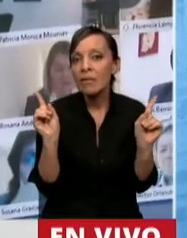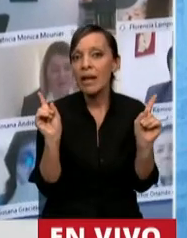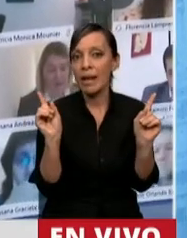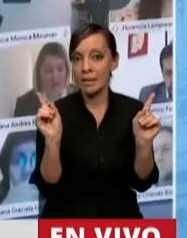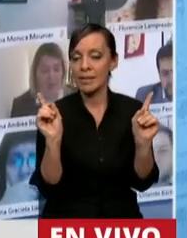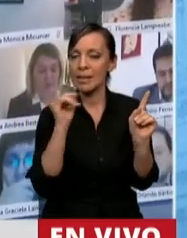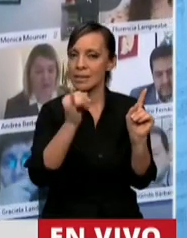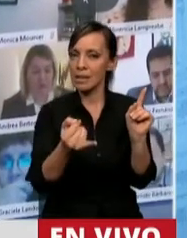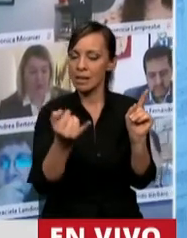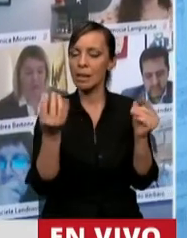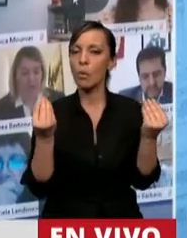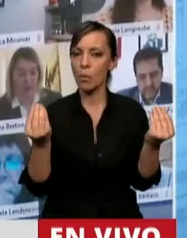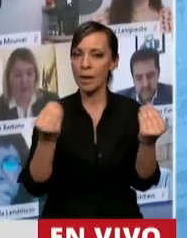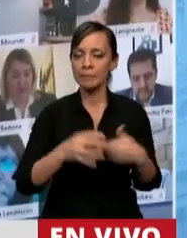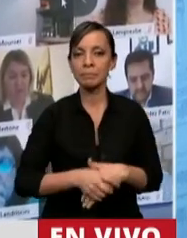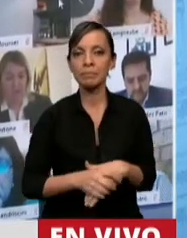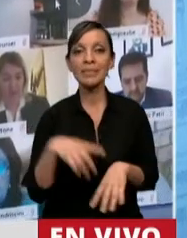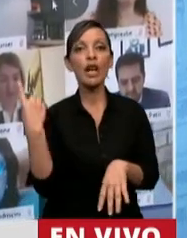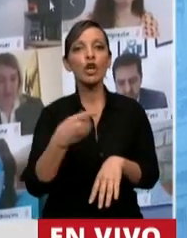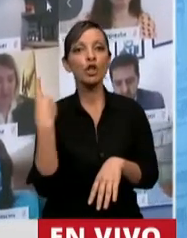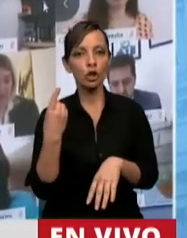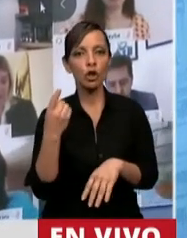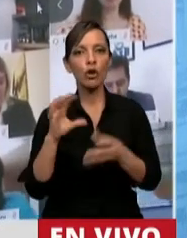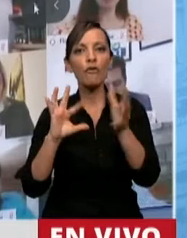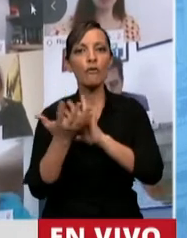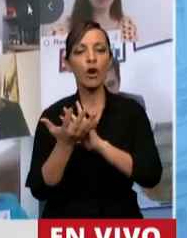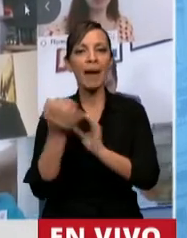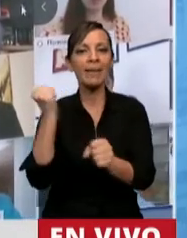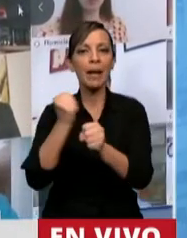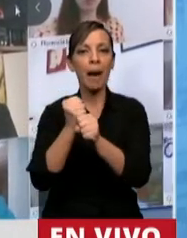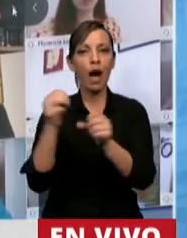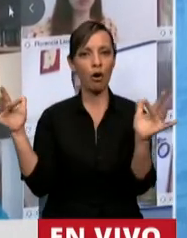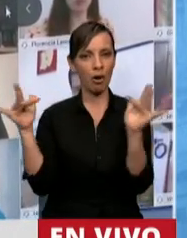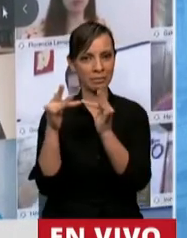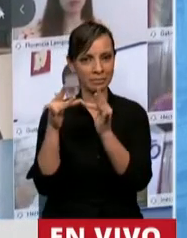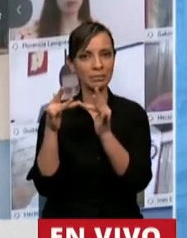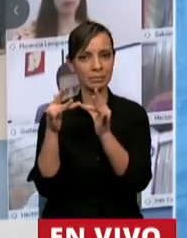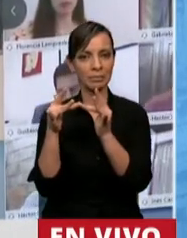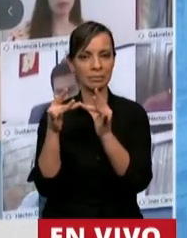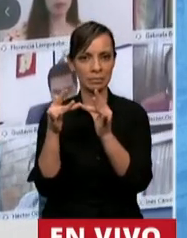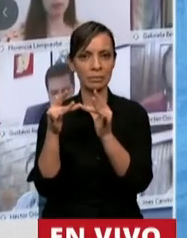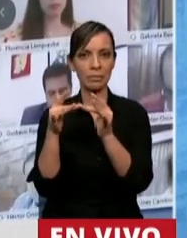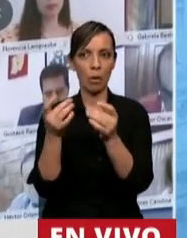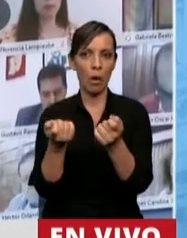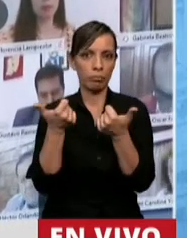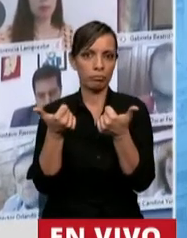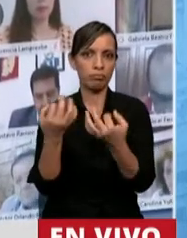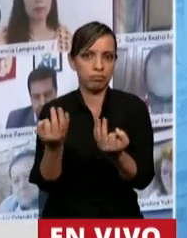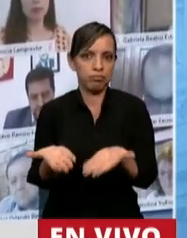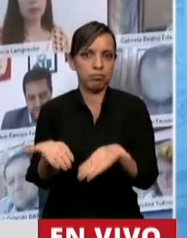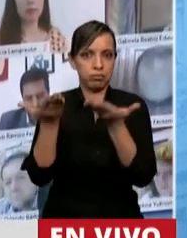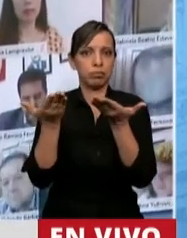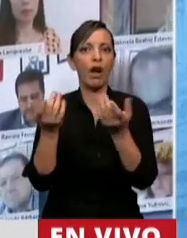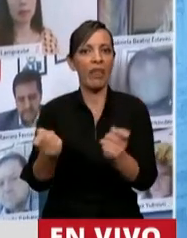con esos sectores es de que nosotros tenemos un sistema telemático que nos favorece y nos